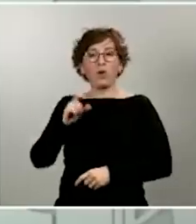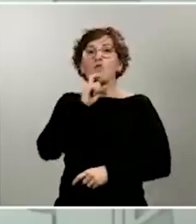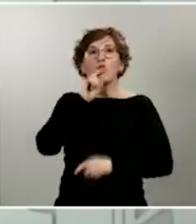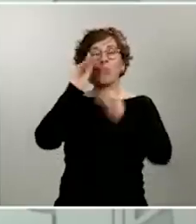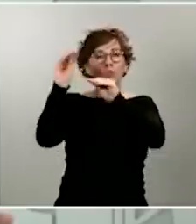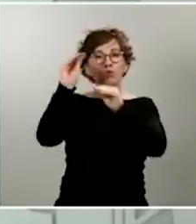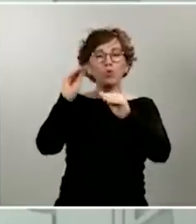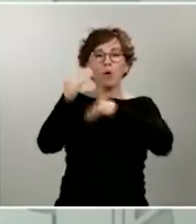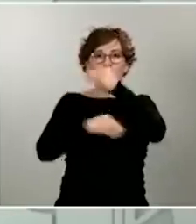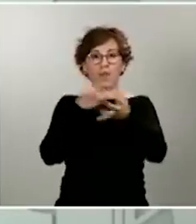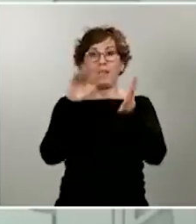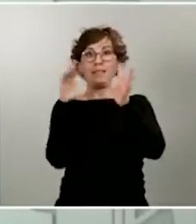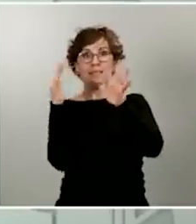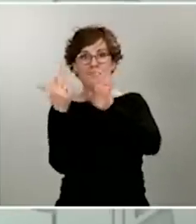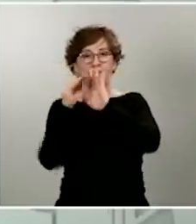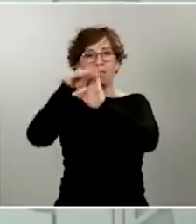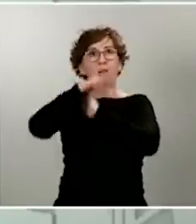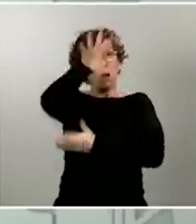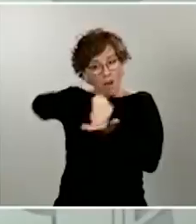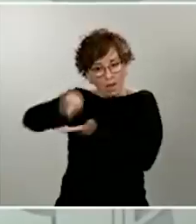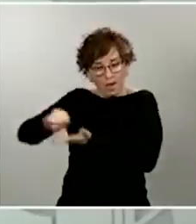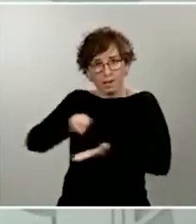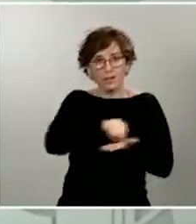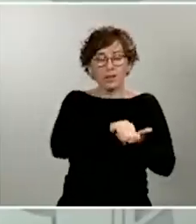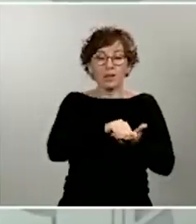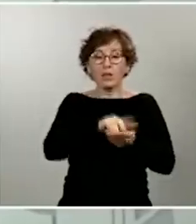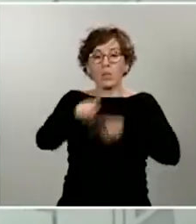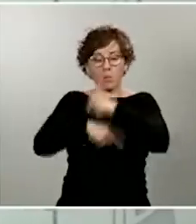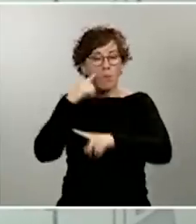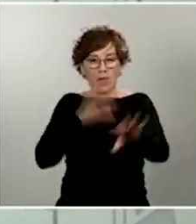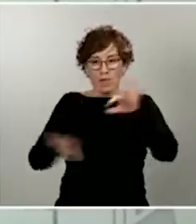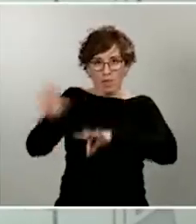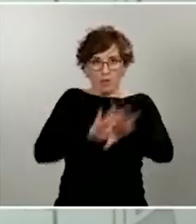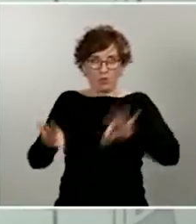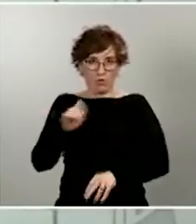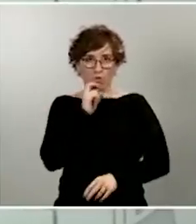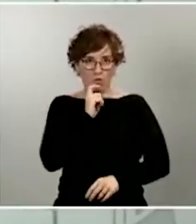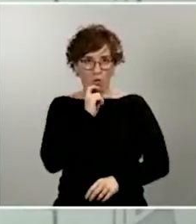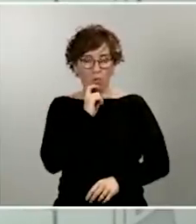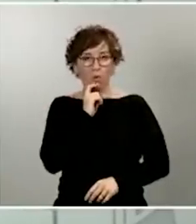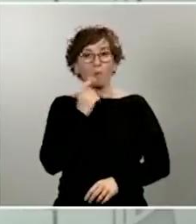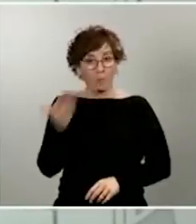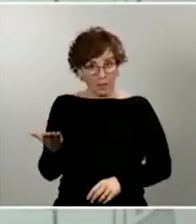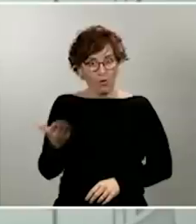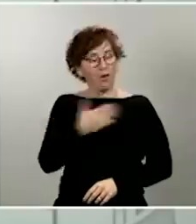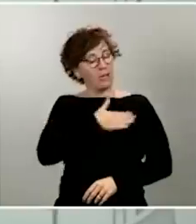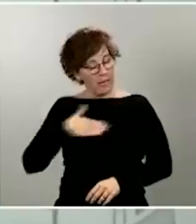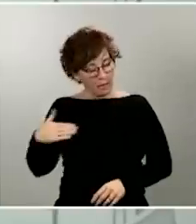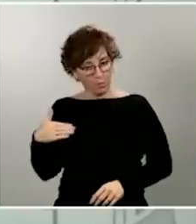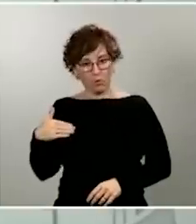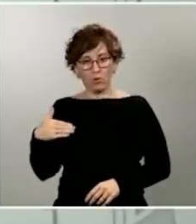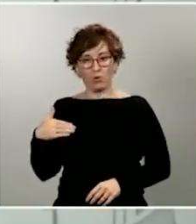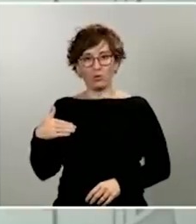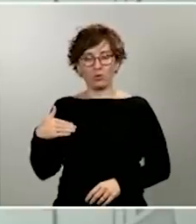ordenarlas y tomar aquellas decisiones que nos correspondan. Por tanto, queríamos tener, queremos tener, así suele pedir el presidente del Gobierno,